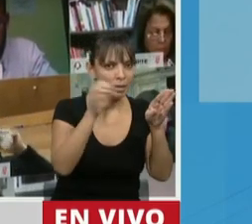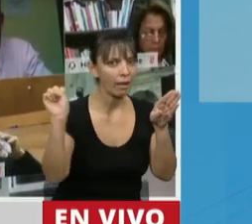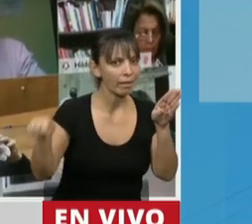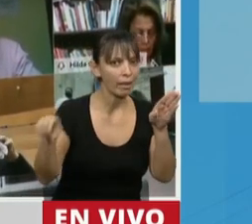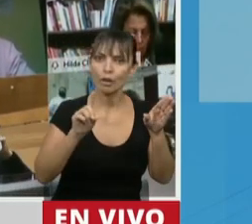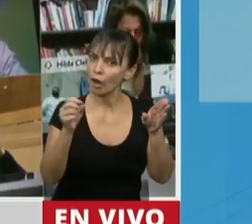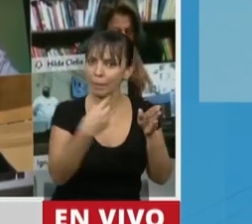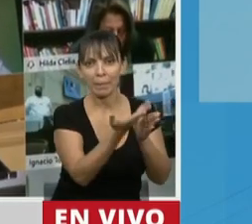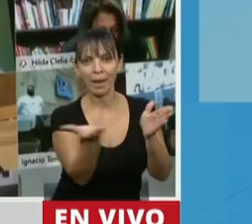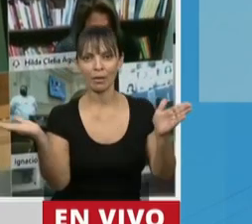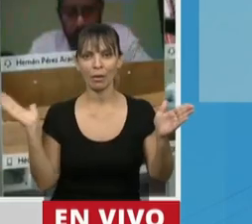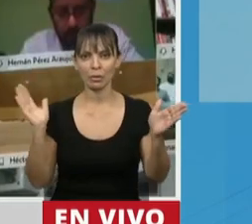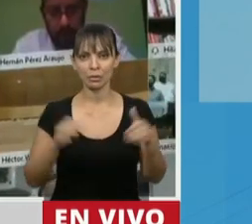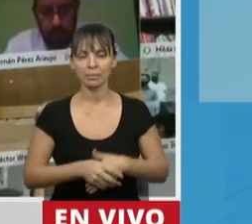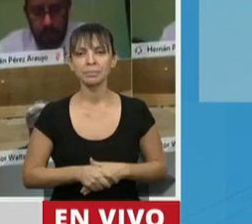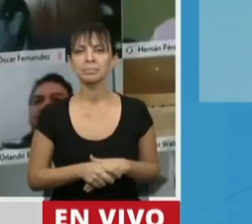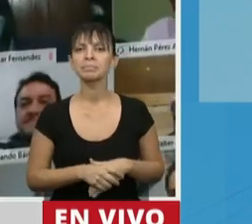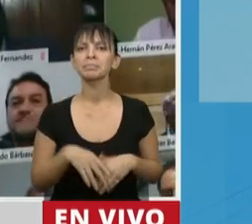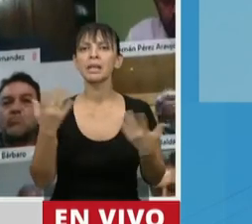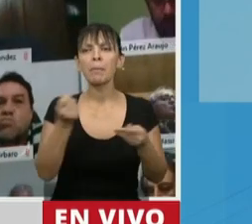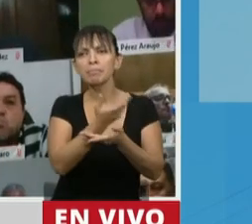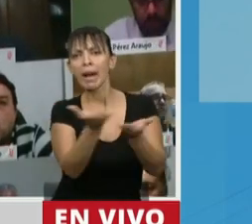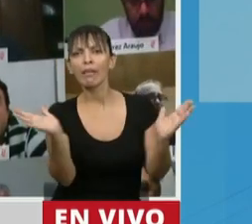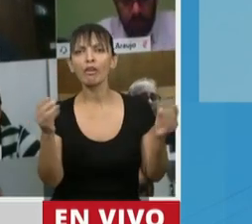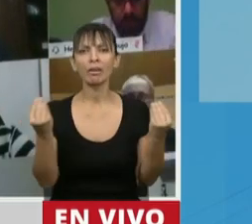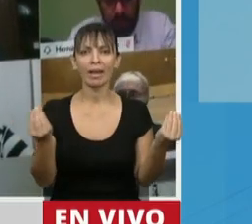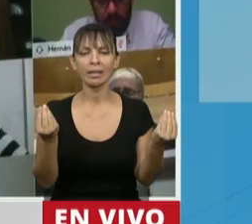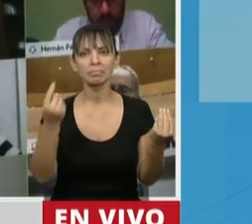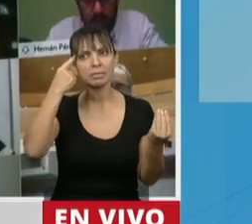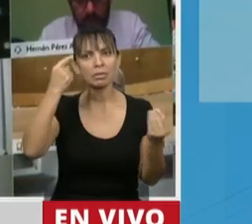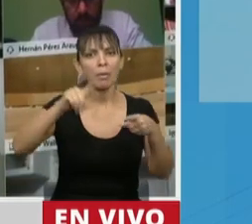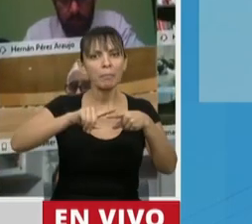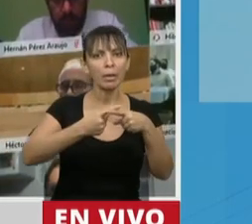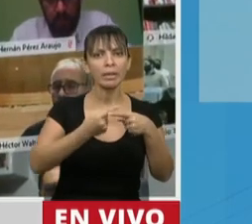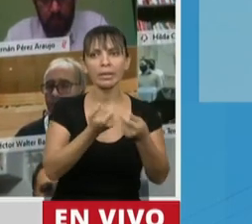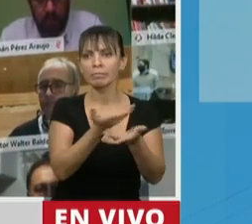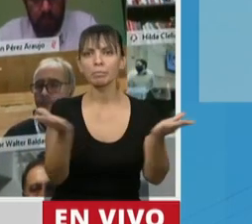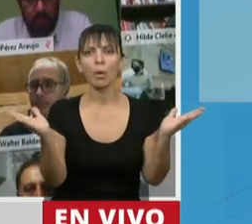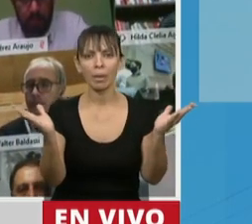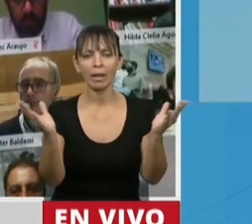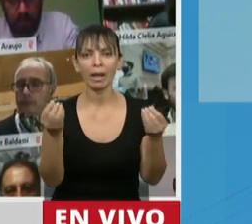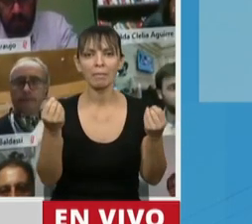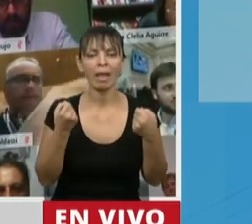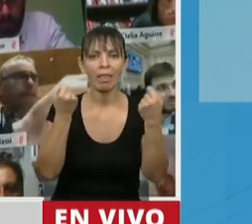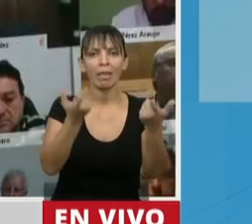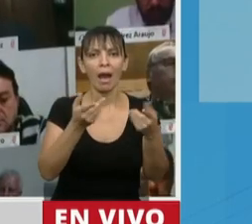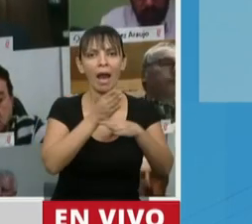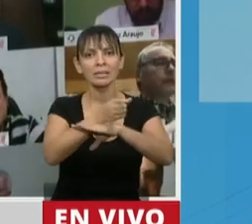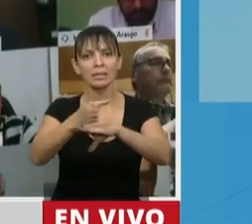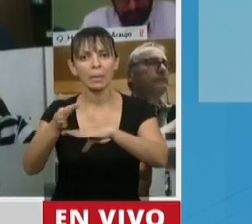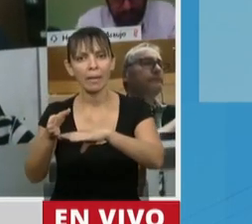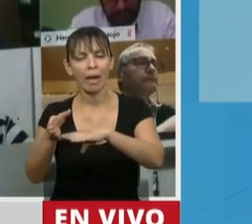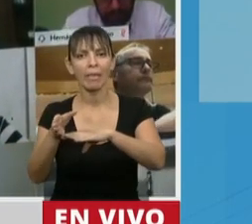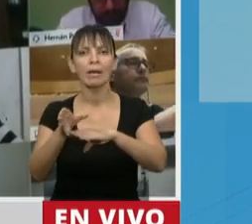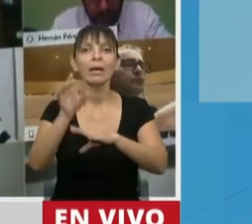sino que tiene que estar pensada para todos. Y en esto de pensar para todos es pensar una política pública que nos permita poder acceder